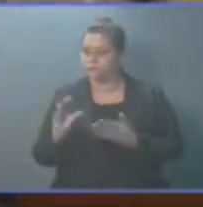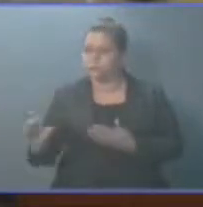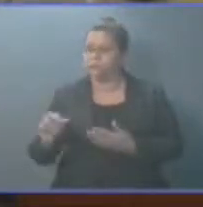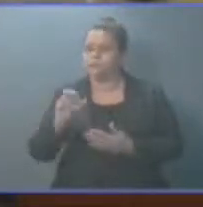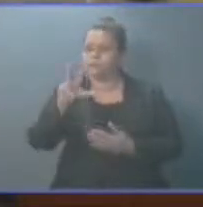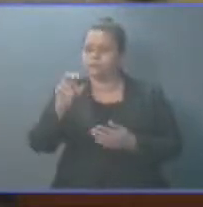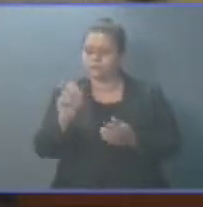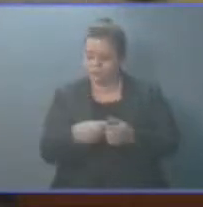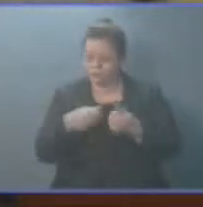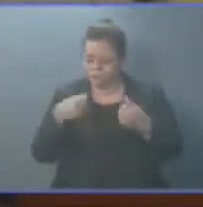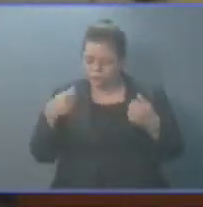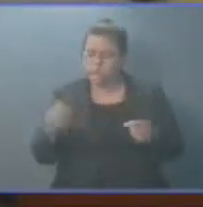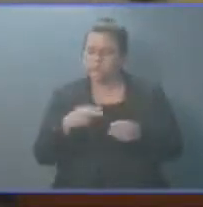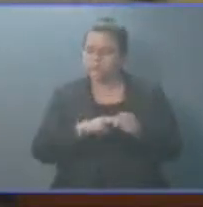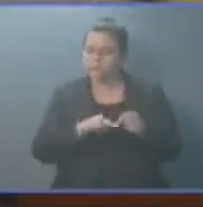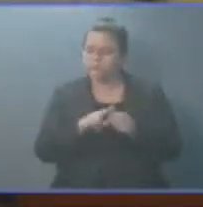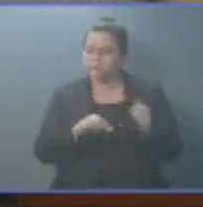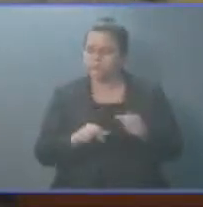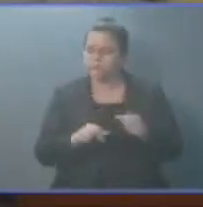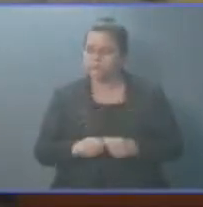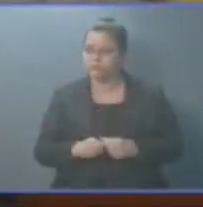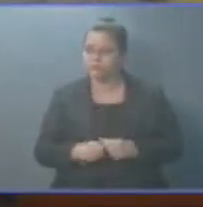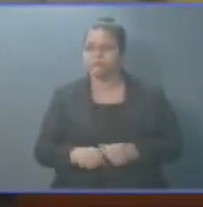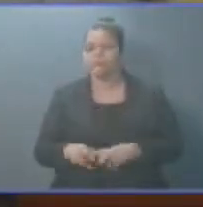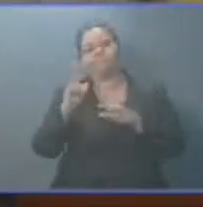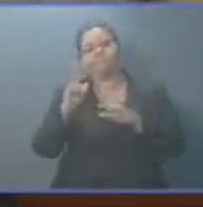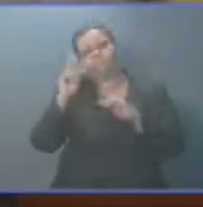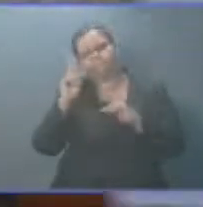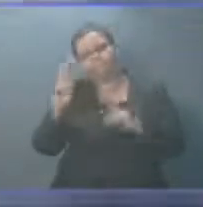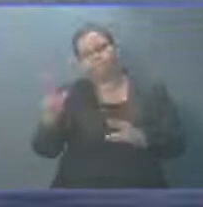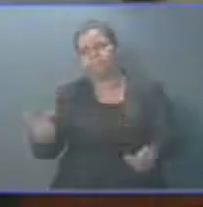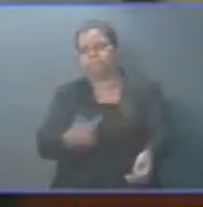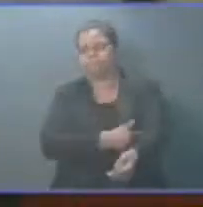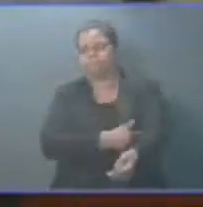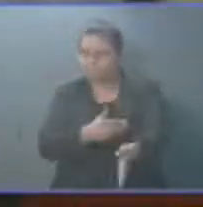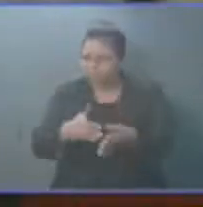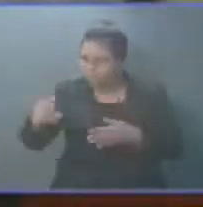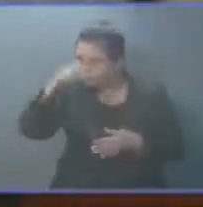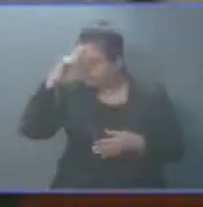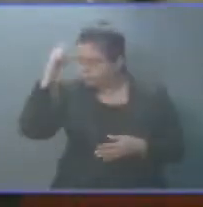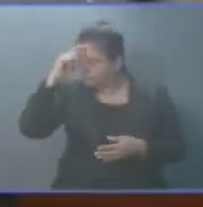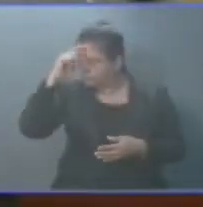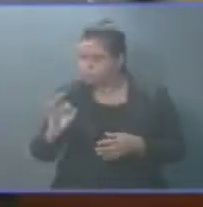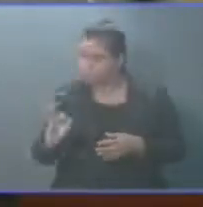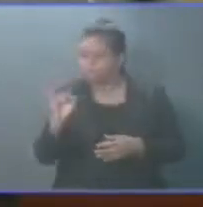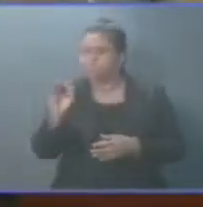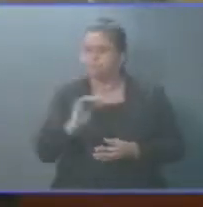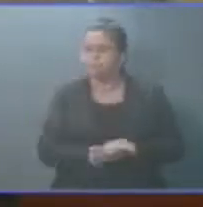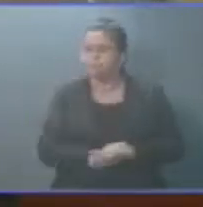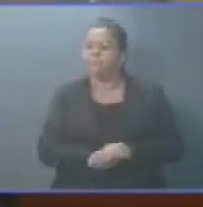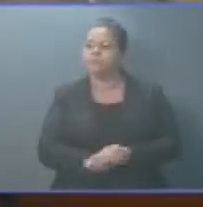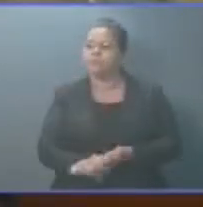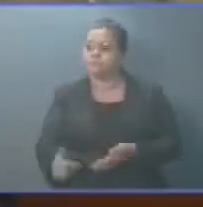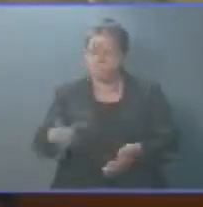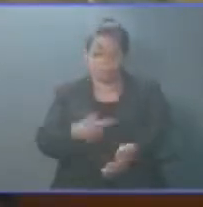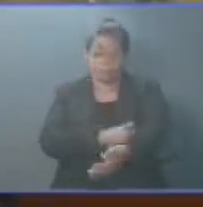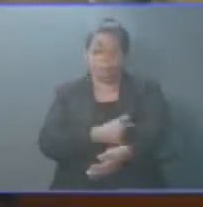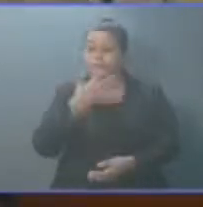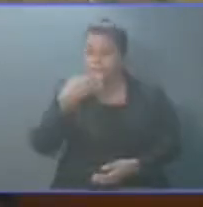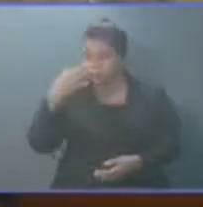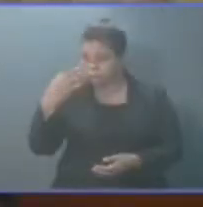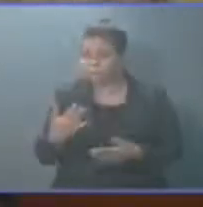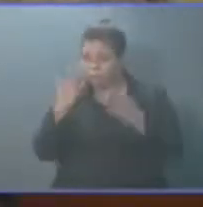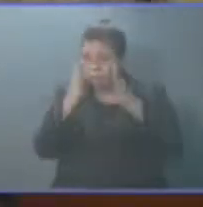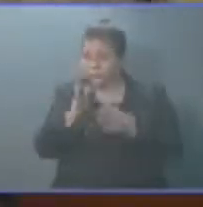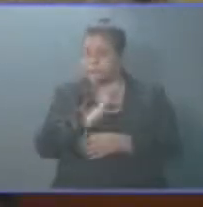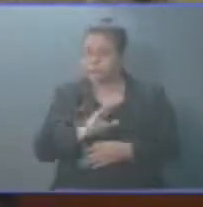30 millones de dólares. Ojalá que este hospital comience a funcionar, ojalá que este hospital realmente atienda a los